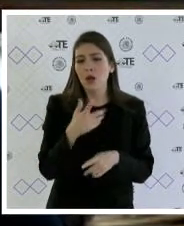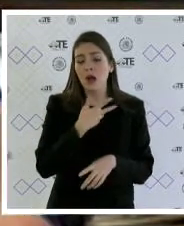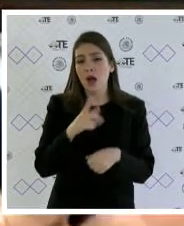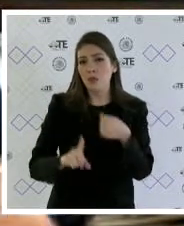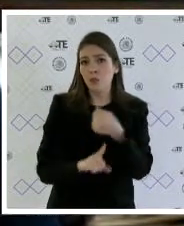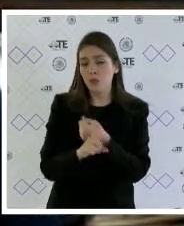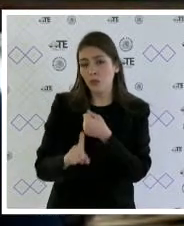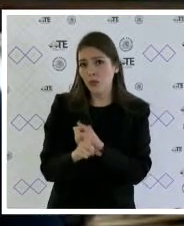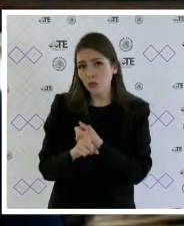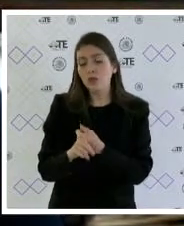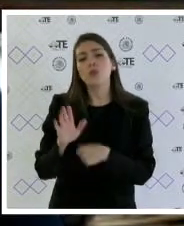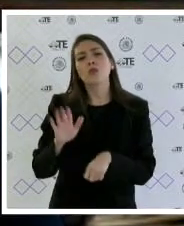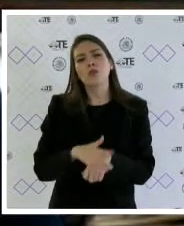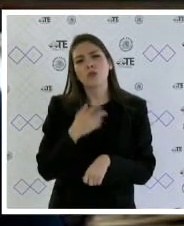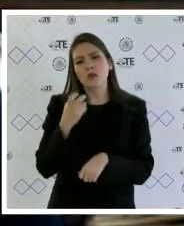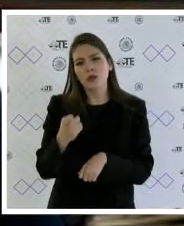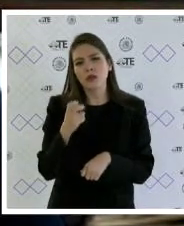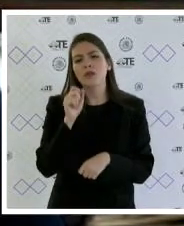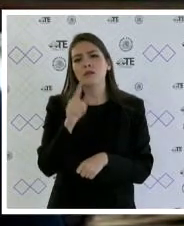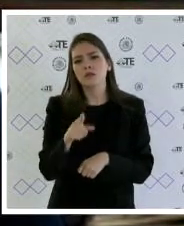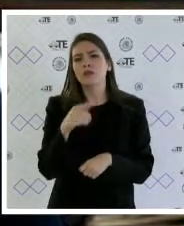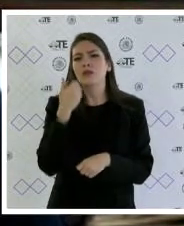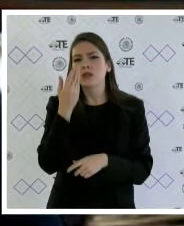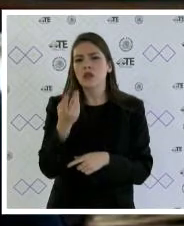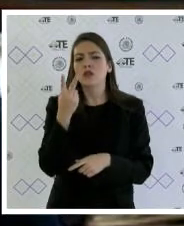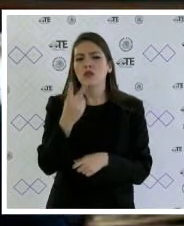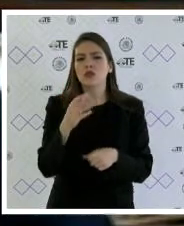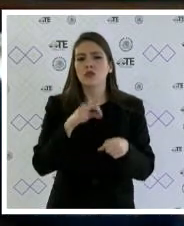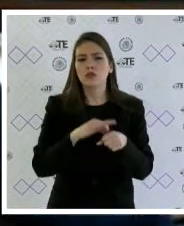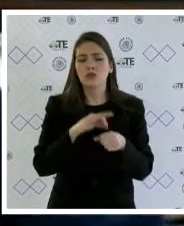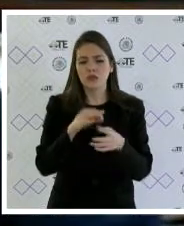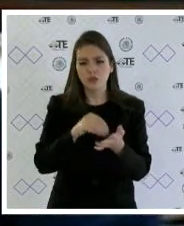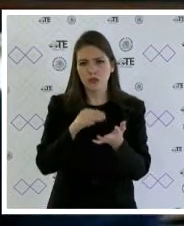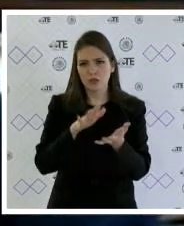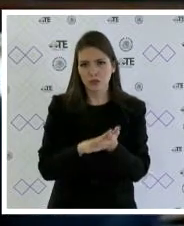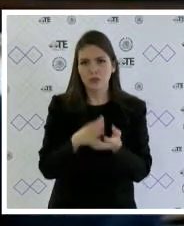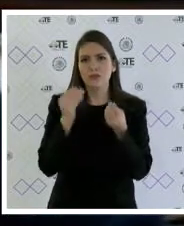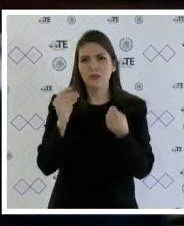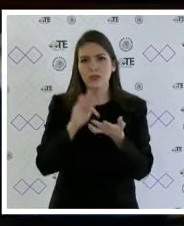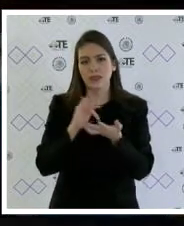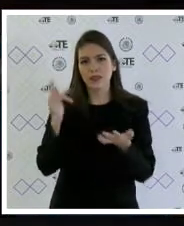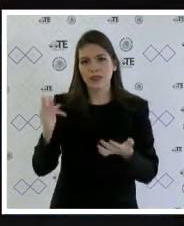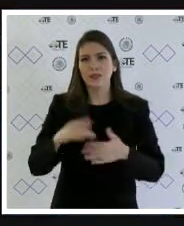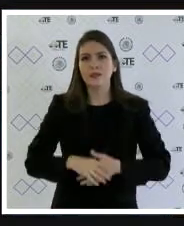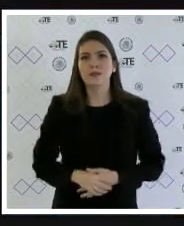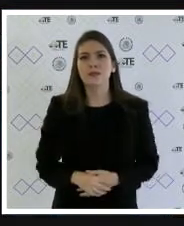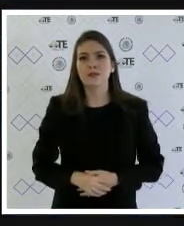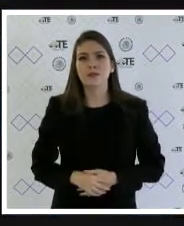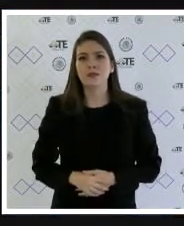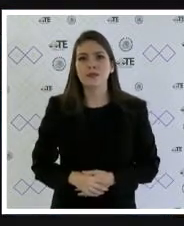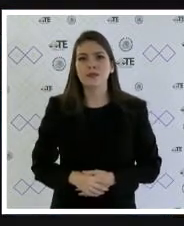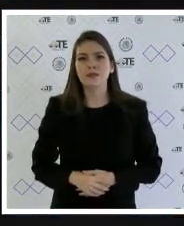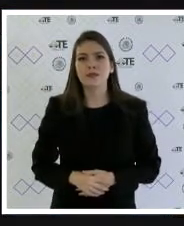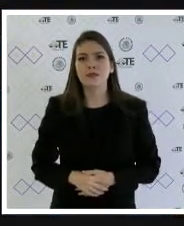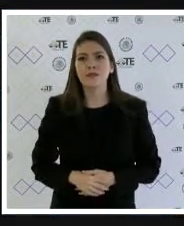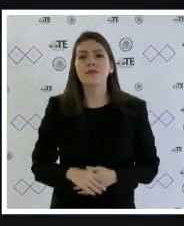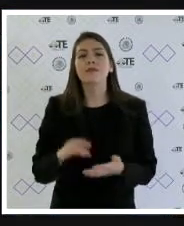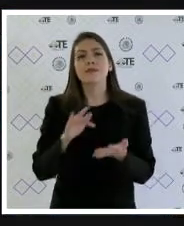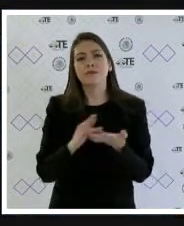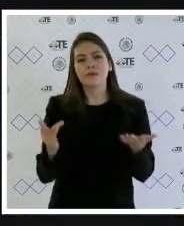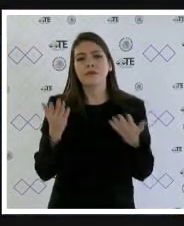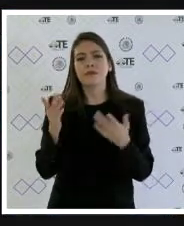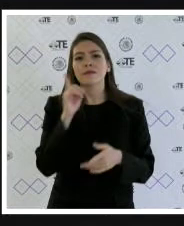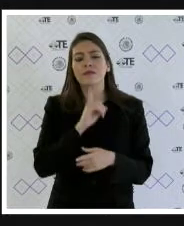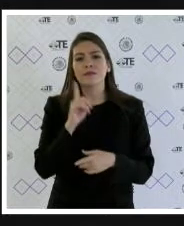que emitiré los correspondientes votos concurrentes muchas gracias gracias magistrada Alejandra